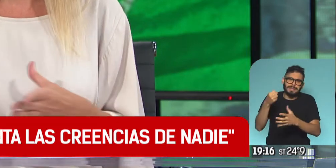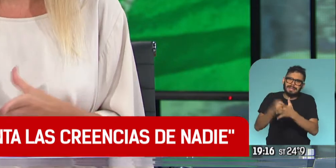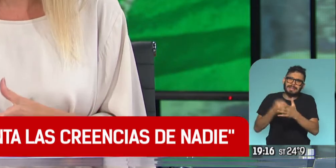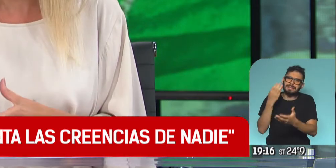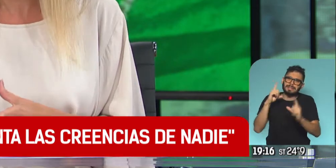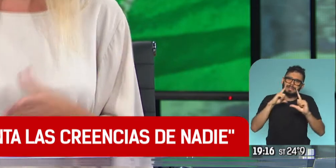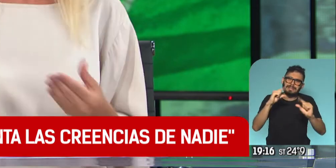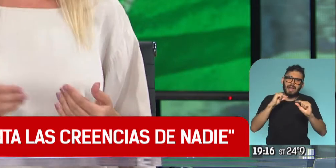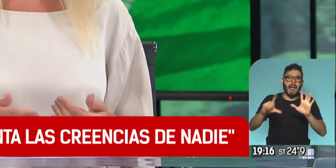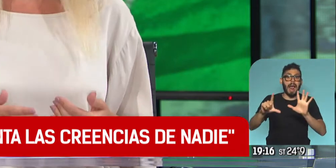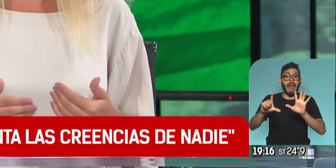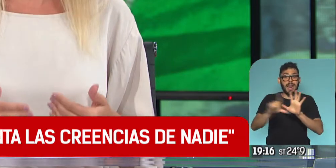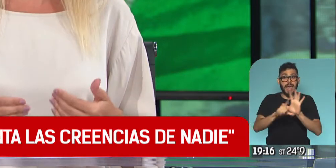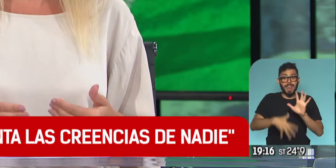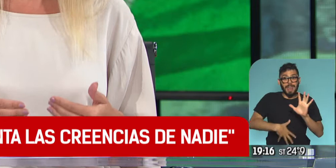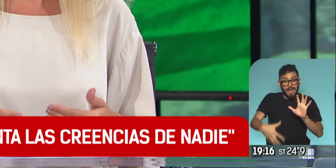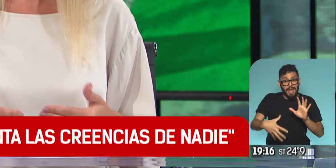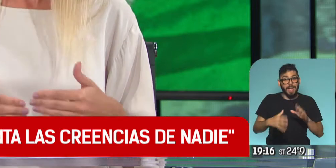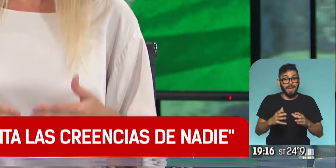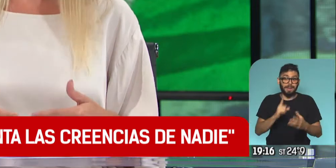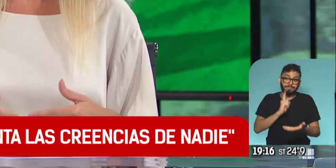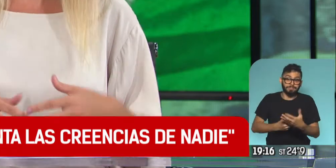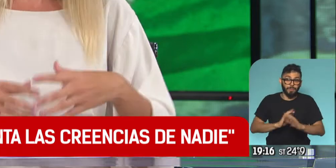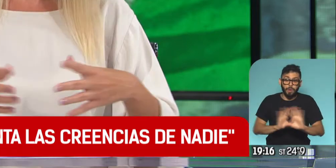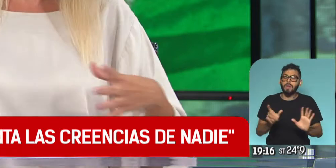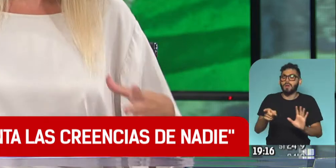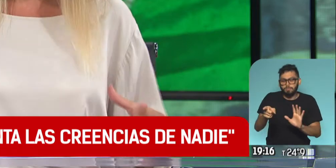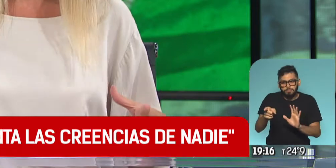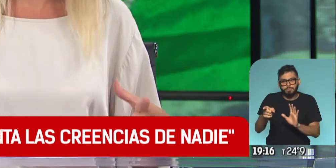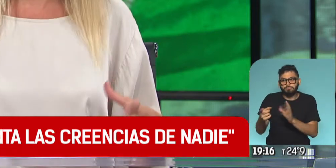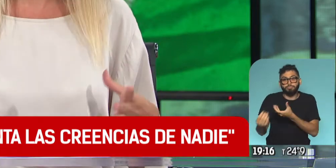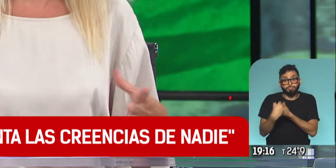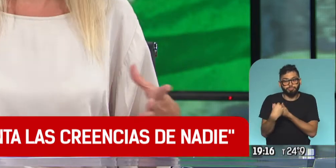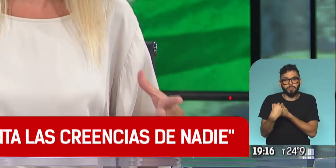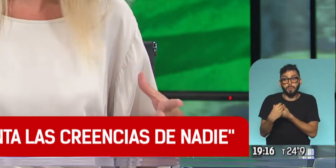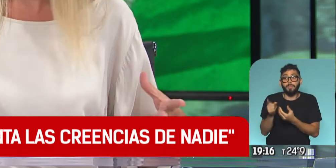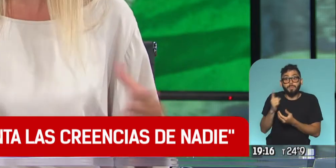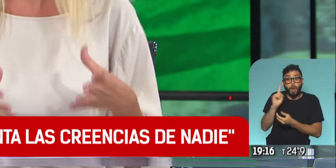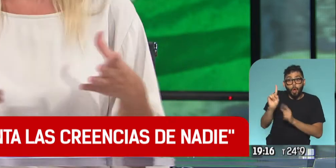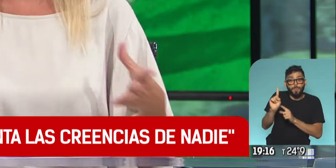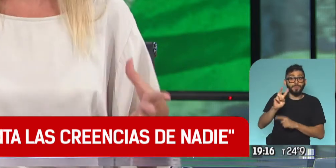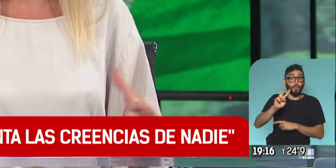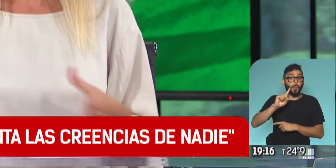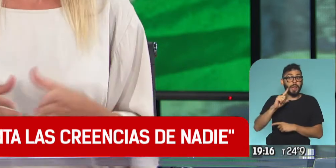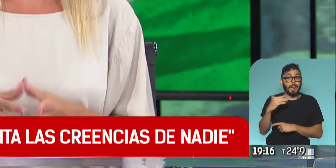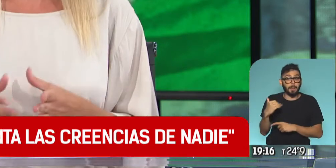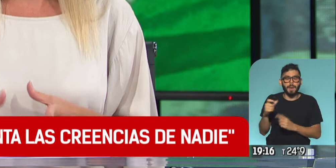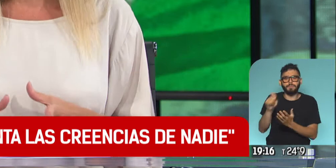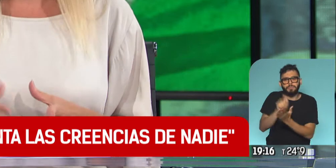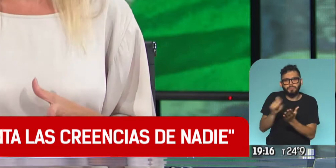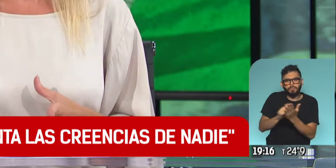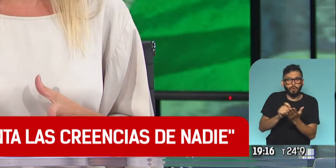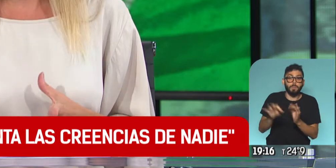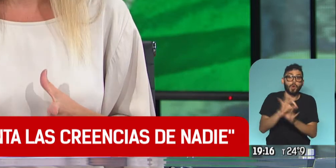seguro y gratuito en la Argentina. Pero realmente ella creó, generó, escribió otro proyecto, por supuesto, otros